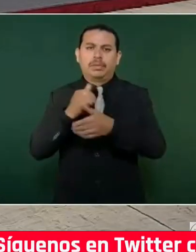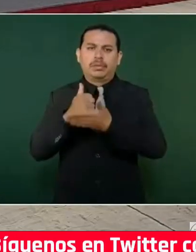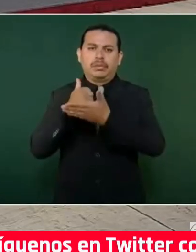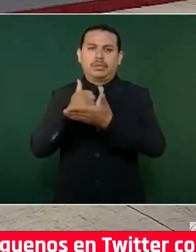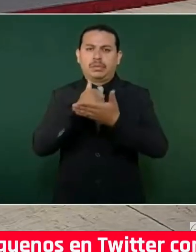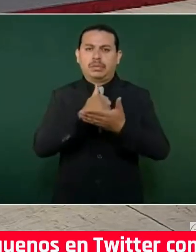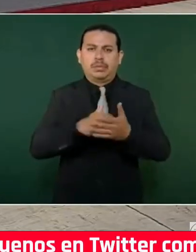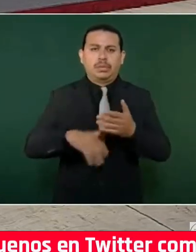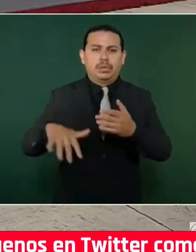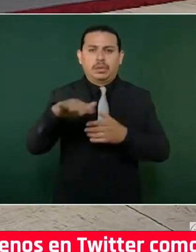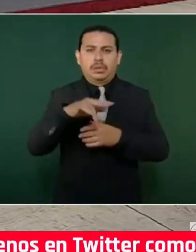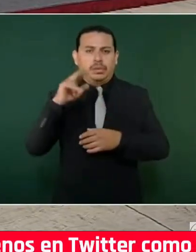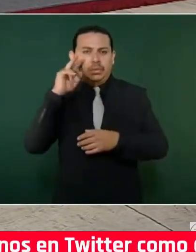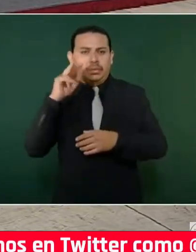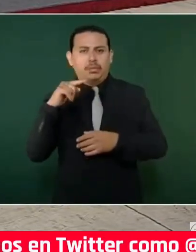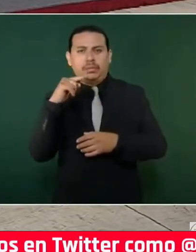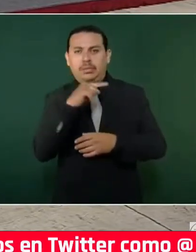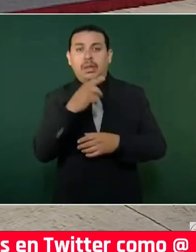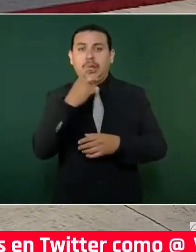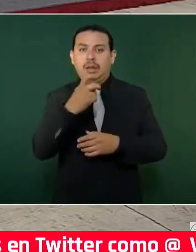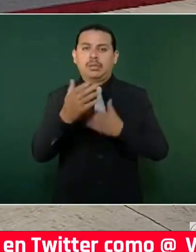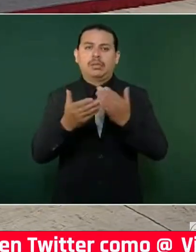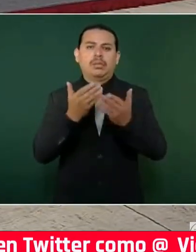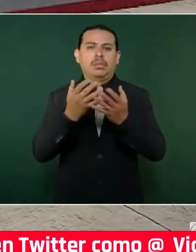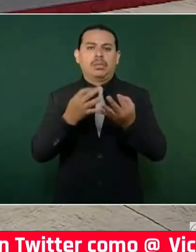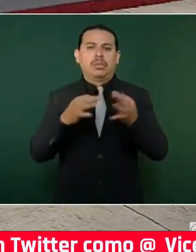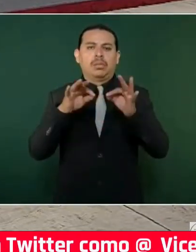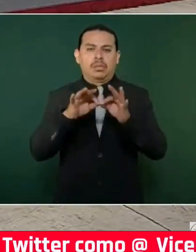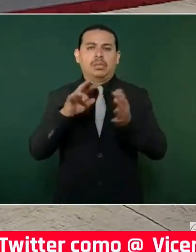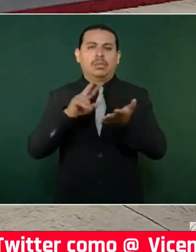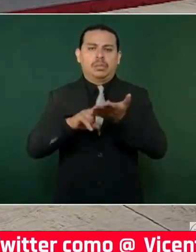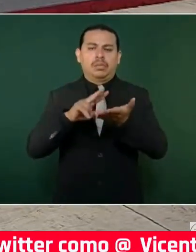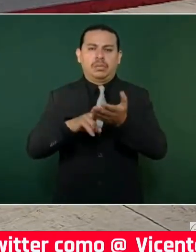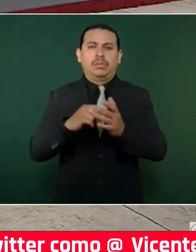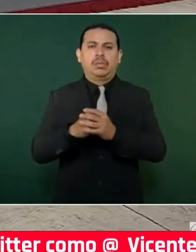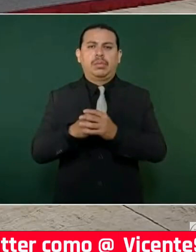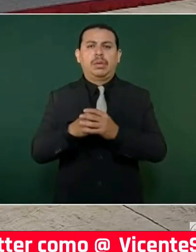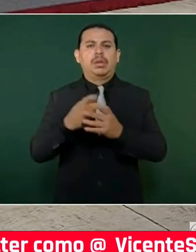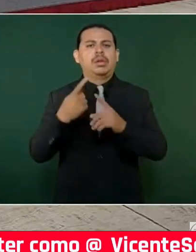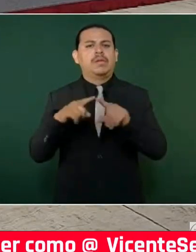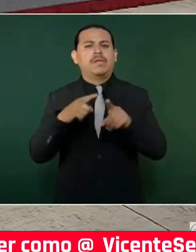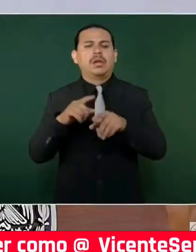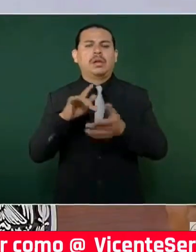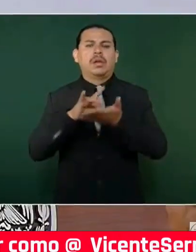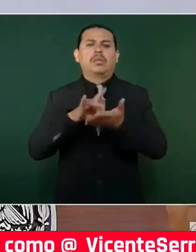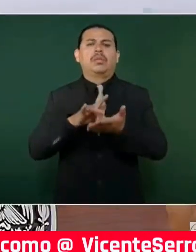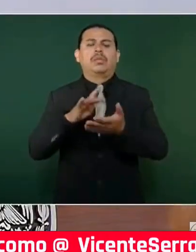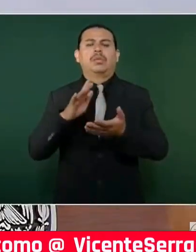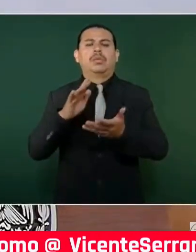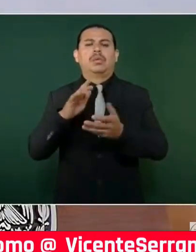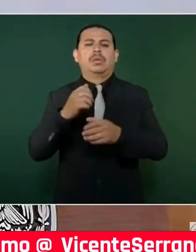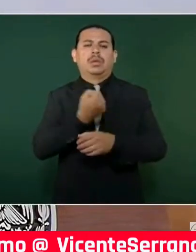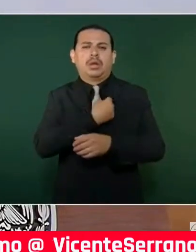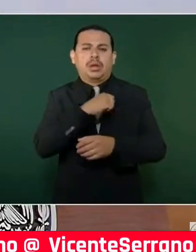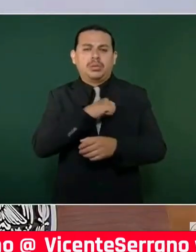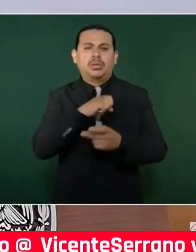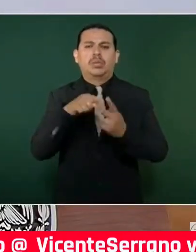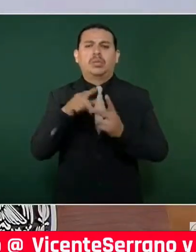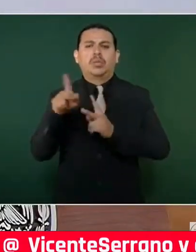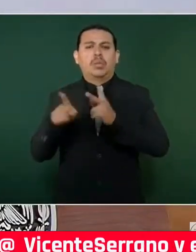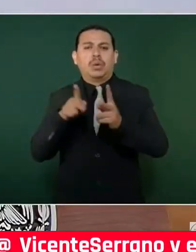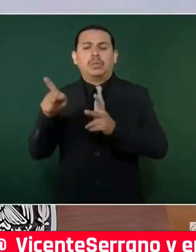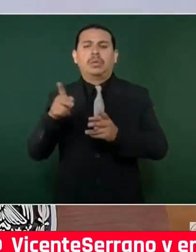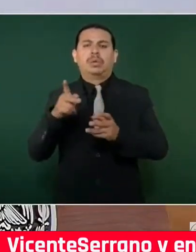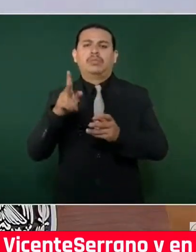que ven ustedes aquí son los que se van a proporcionar. Igualmente, otro tipo de servicios, ayudas a la comunidad,